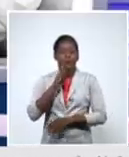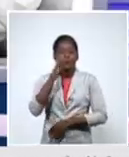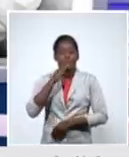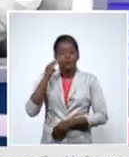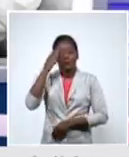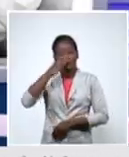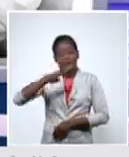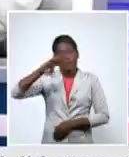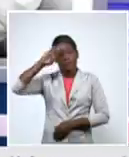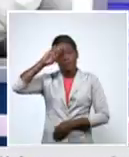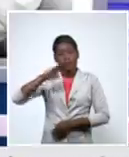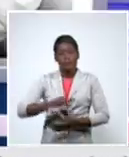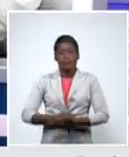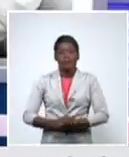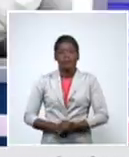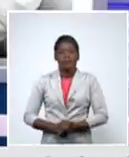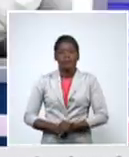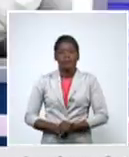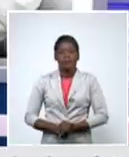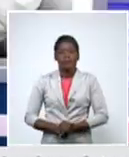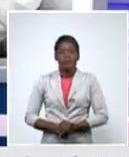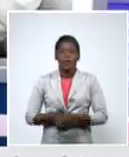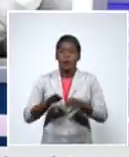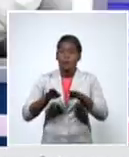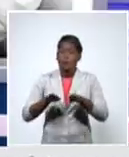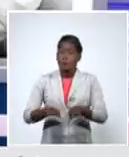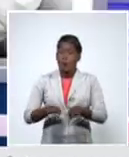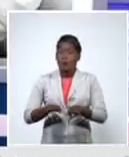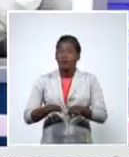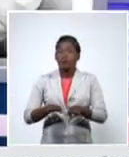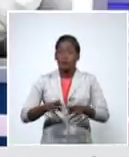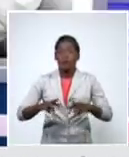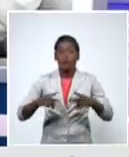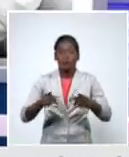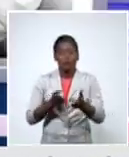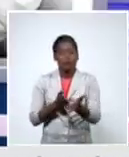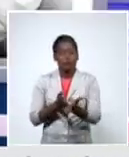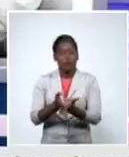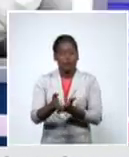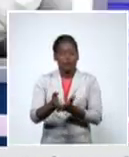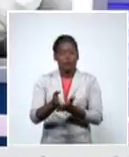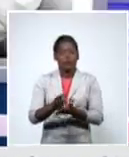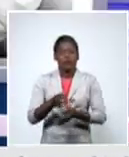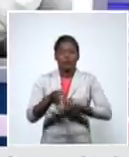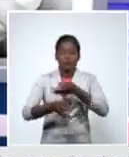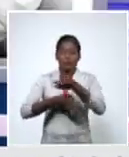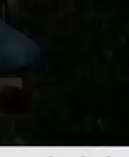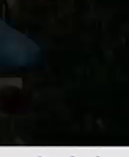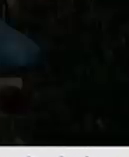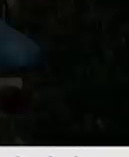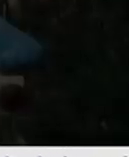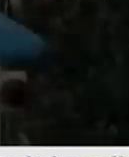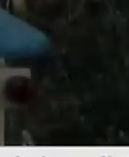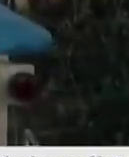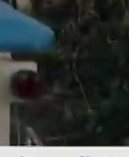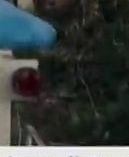comunidad sorda de Cuba vamos a una pausa y luego retornamos para continuar con nuestra conferencia de prensa